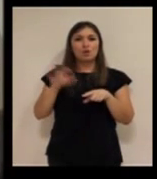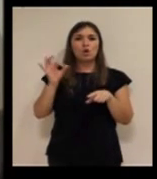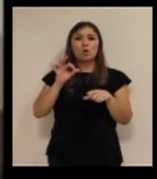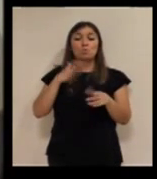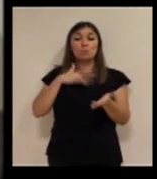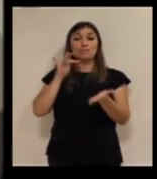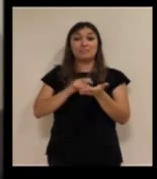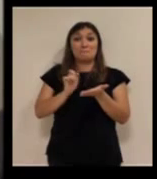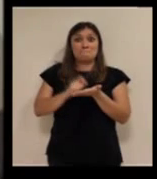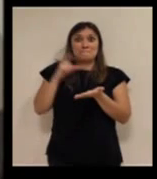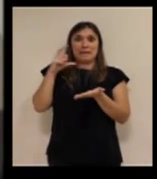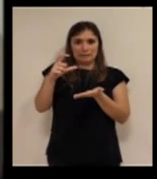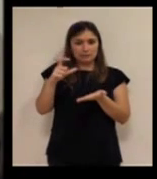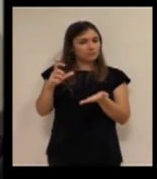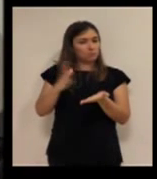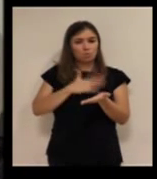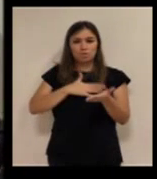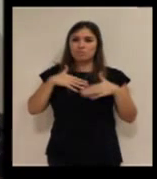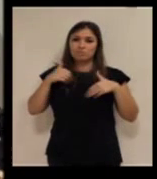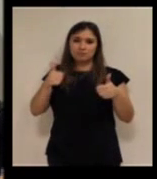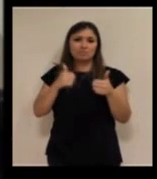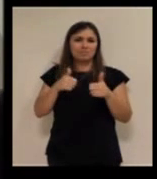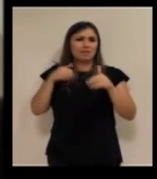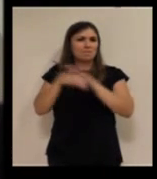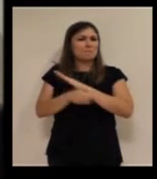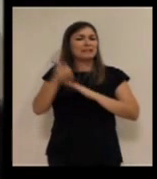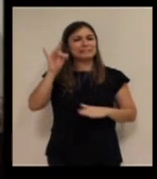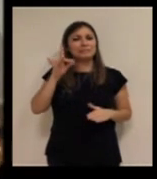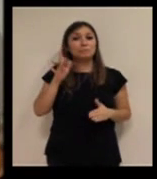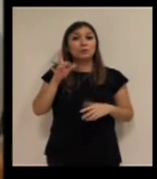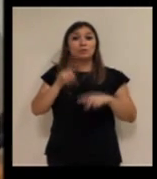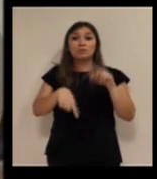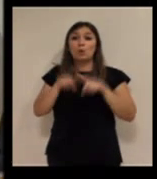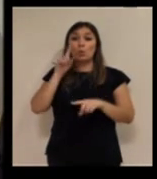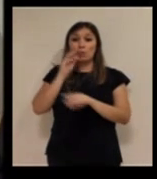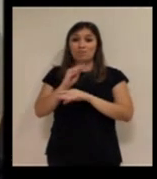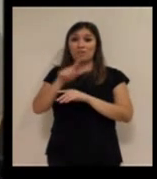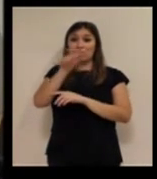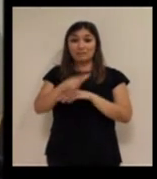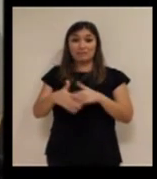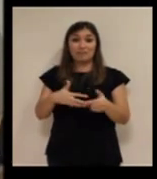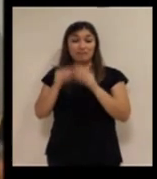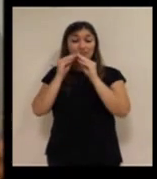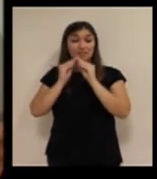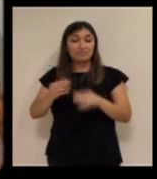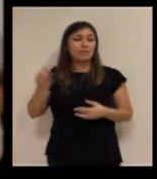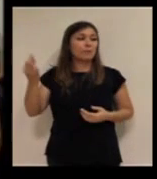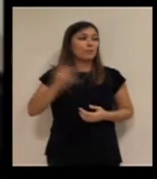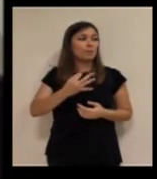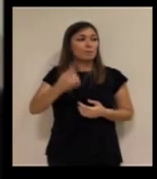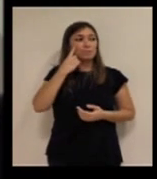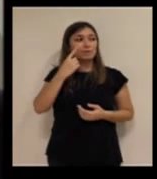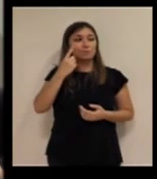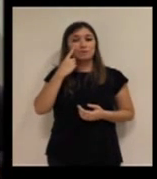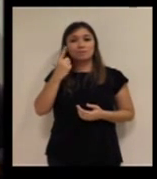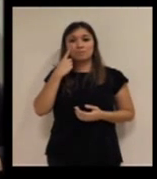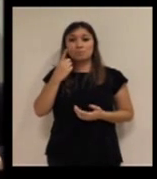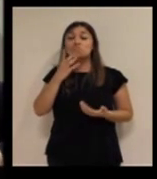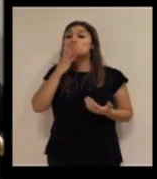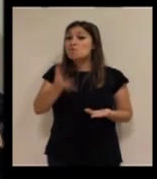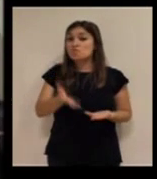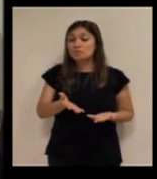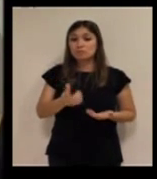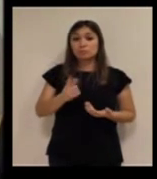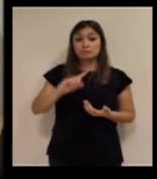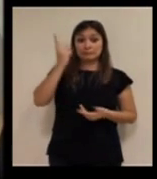las teclas, ponerlo todo más accesible, pero yo creo que es otro tema en el que los desarrolladores tienen que estar siempre atentos, porque por un